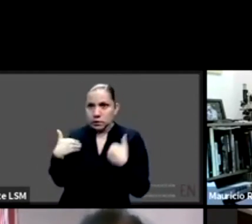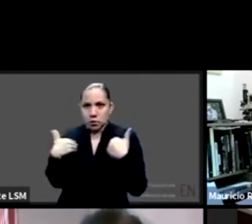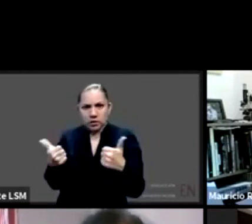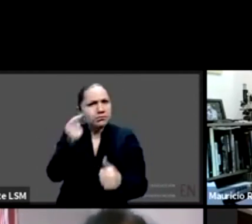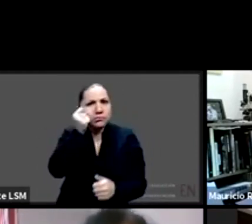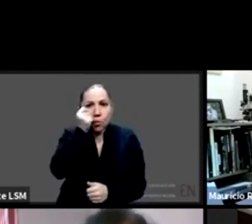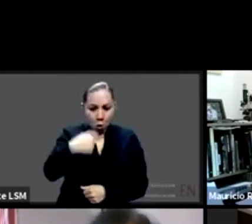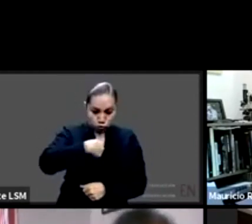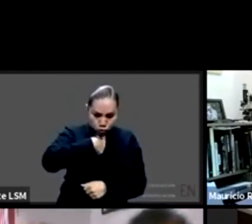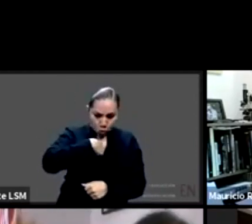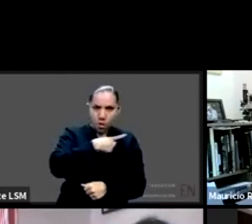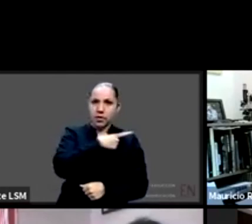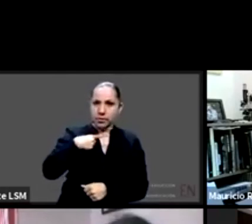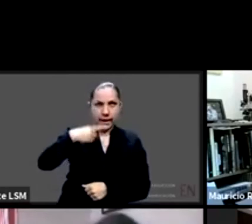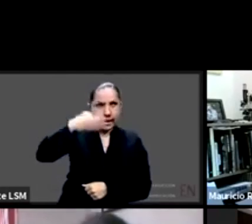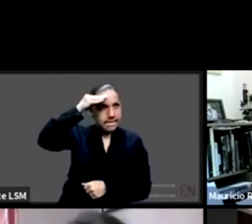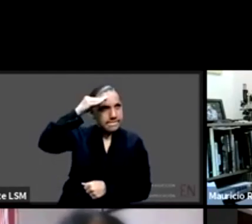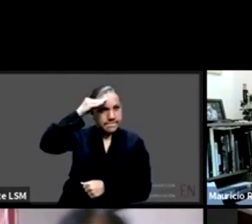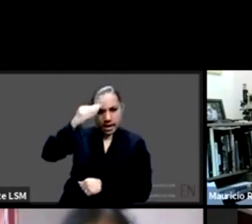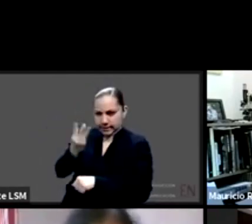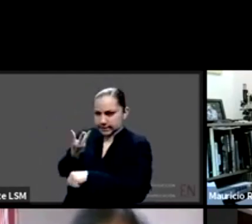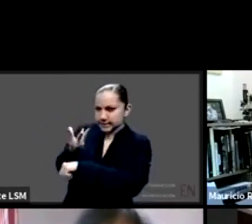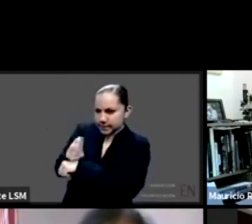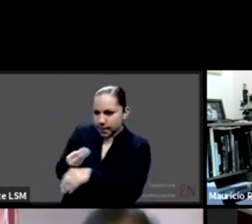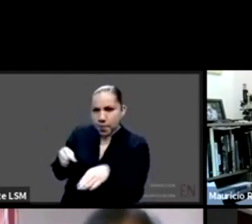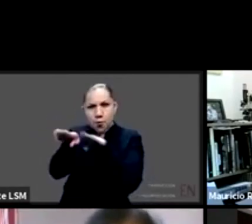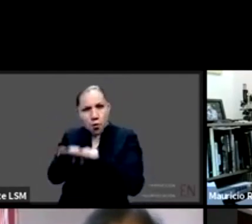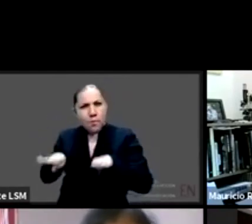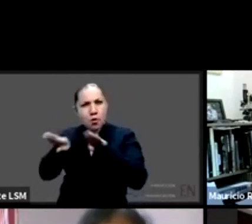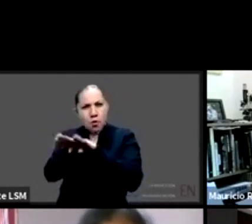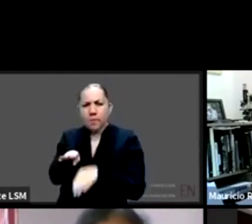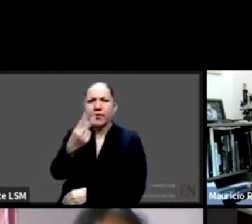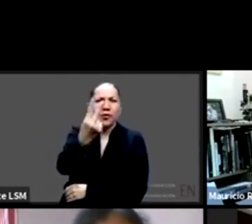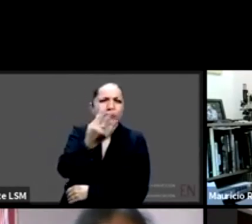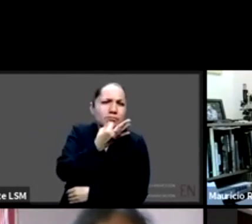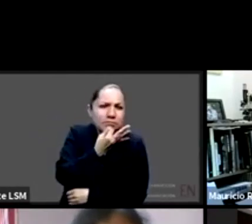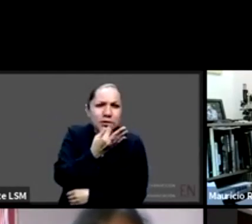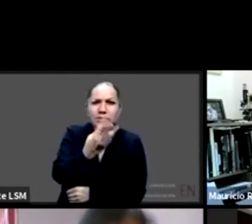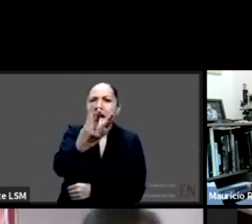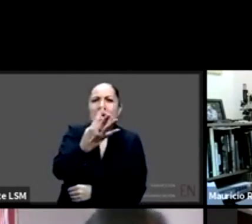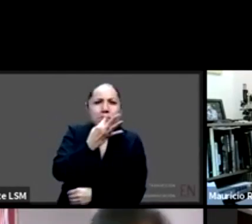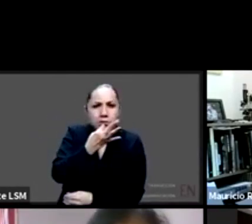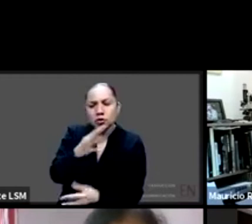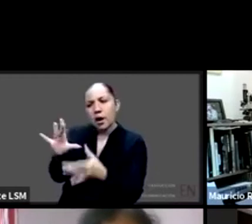explicarle al pequeño o la pequeña qué es lo que está sucediendo qué es lo que le va a suceder con su tratamiento